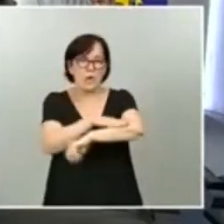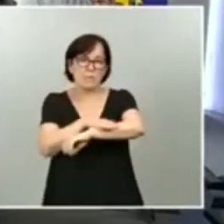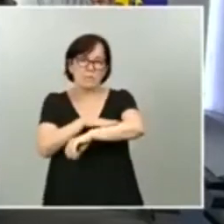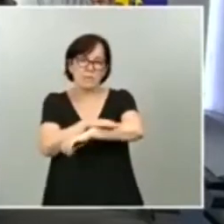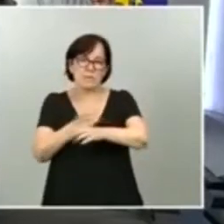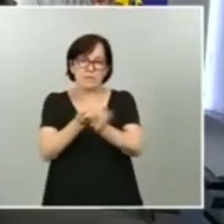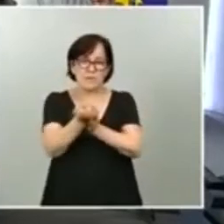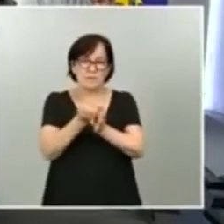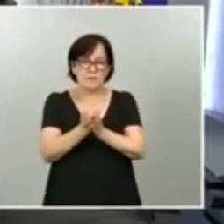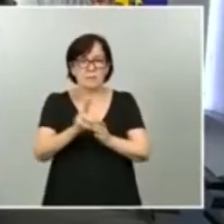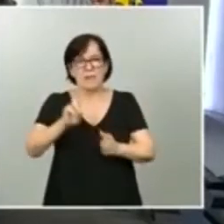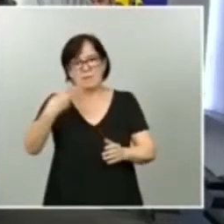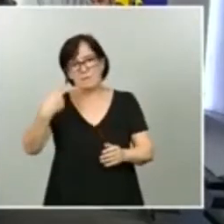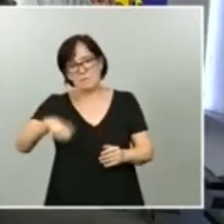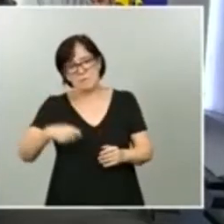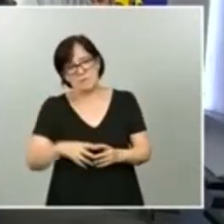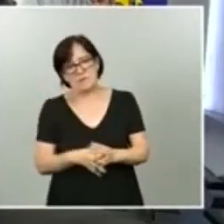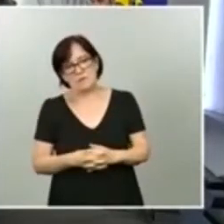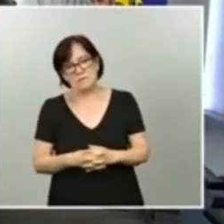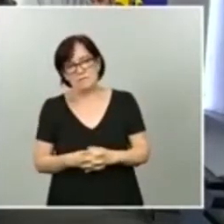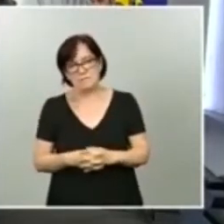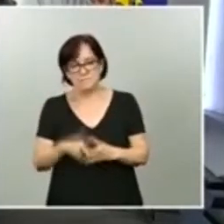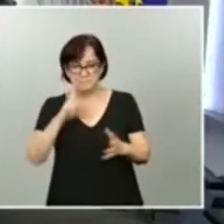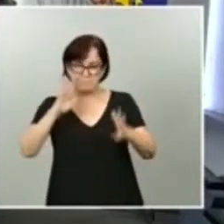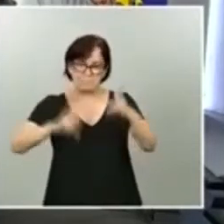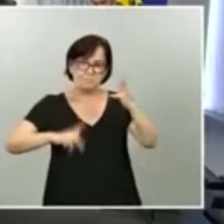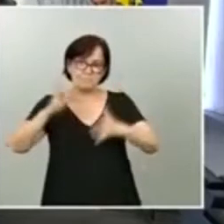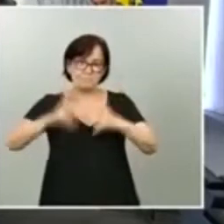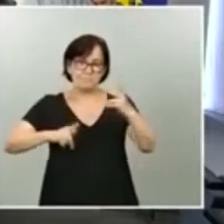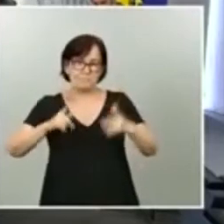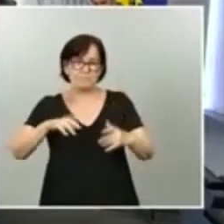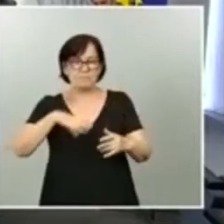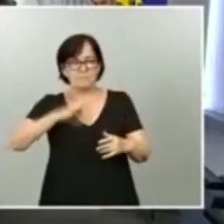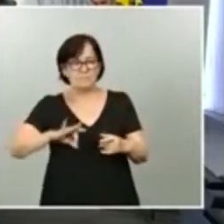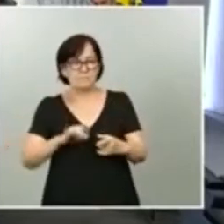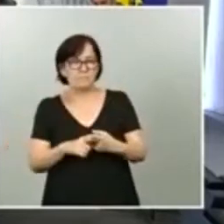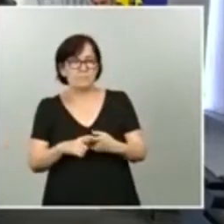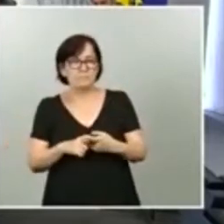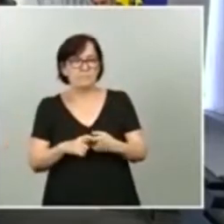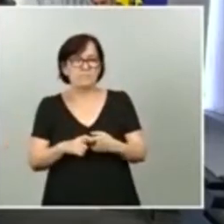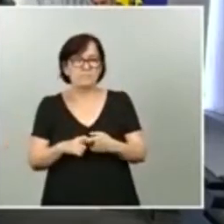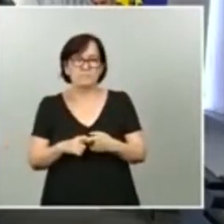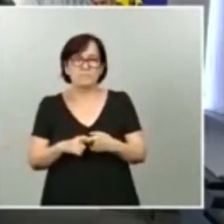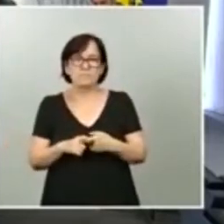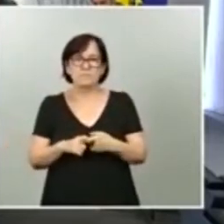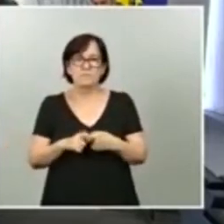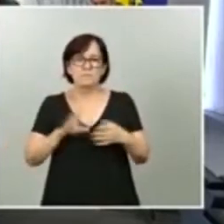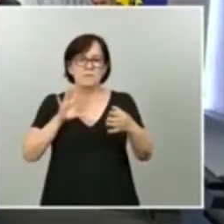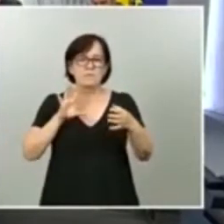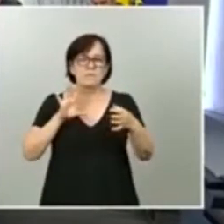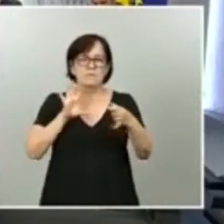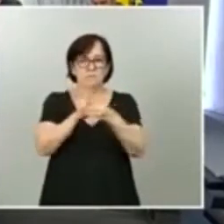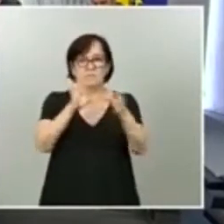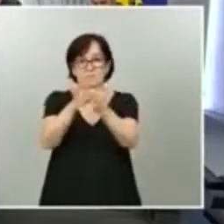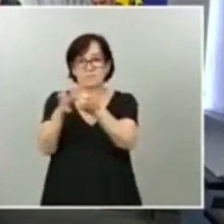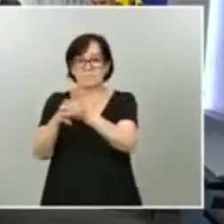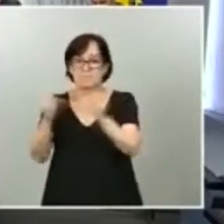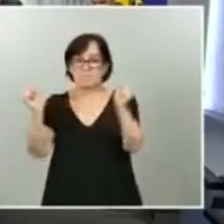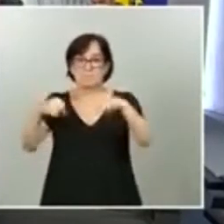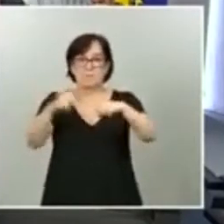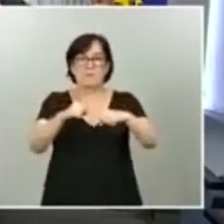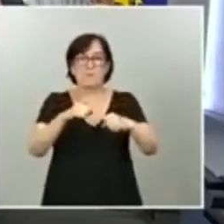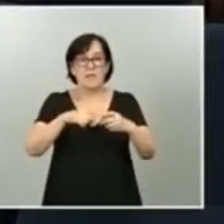vicepresidente y el cálculo de probabilidades sobre los aliados para ese proyecto.